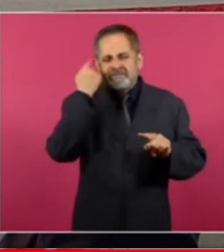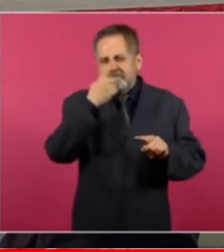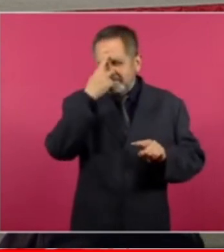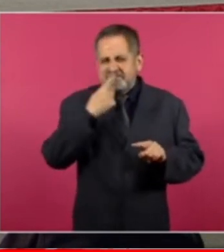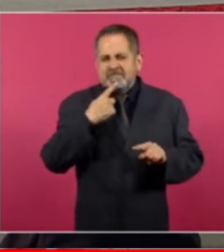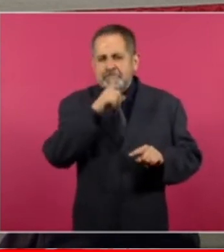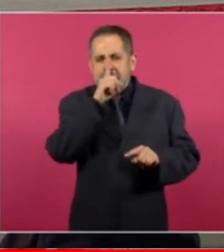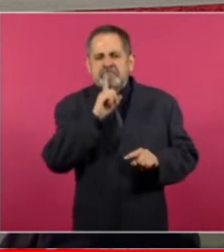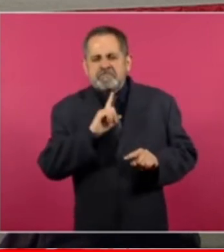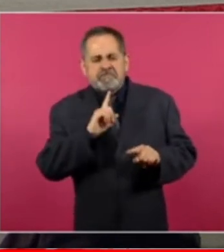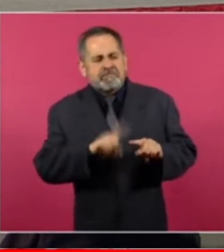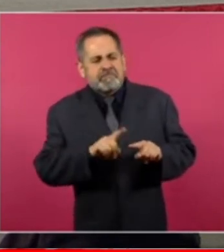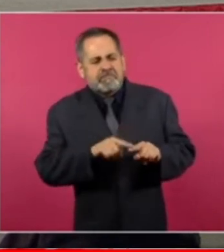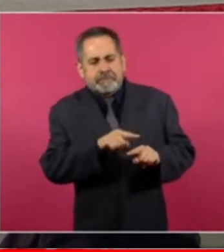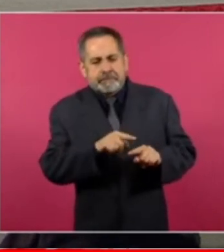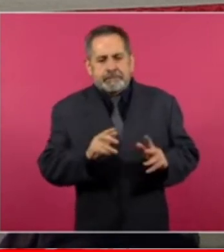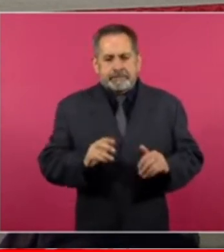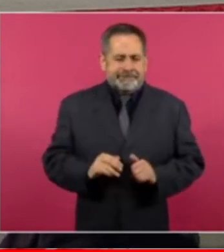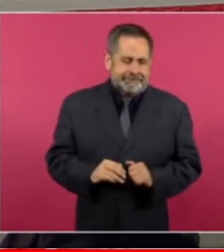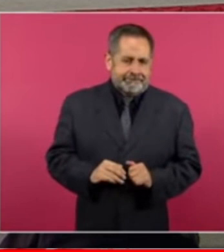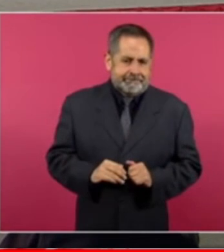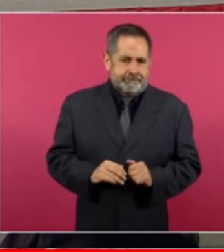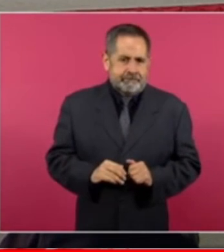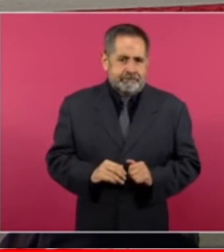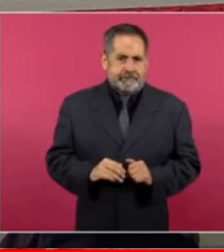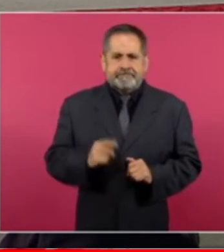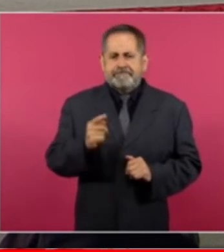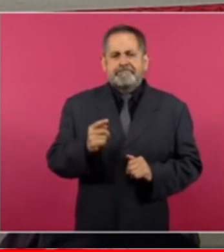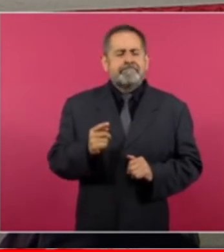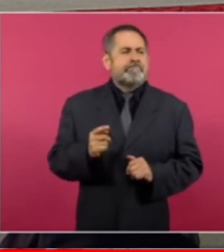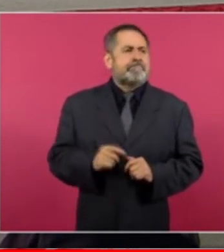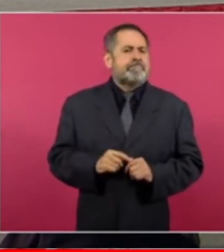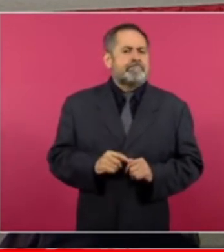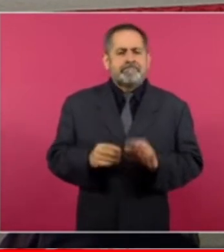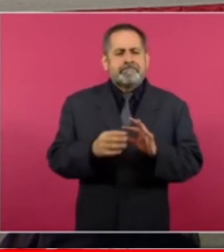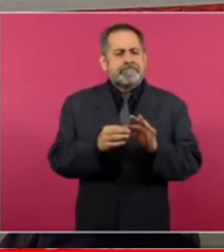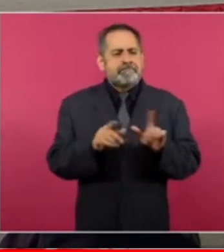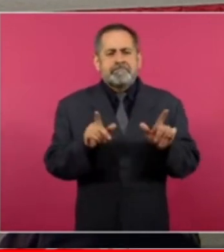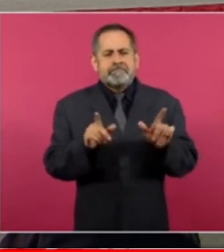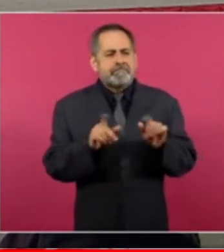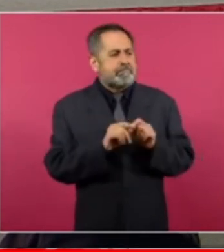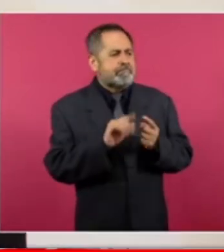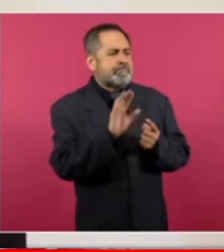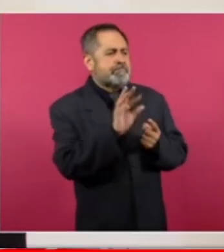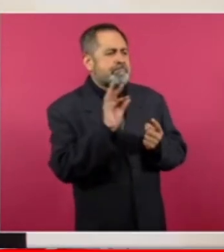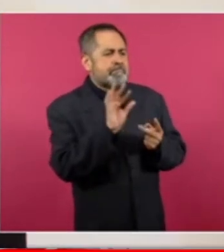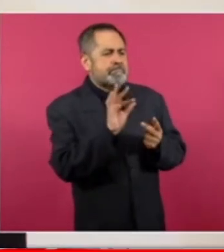que es apenas un resumen una síntesis